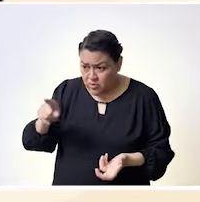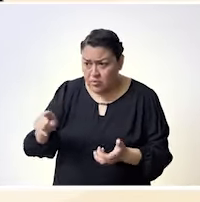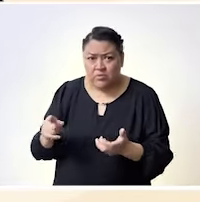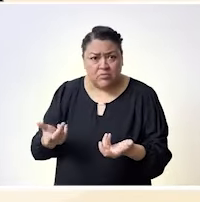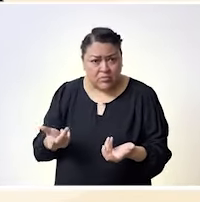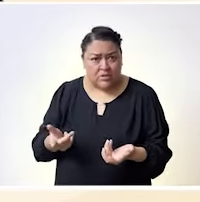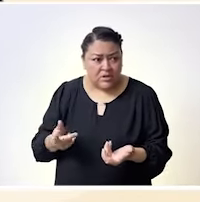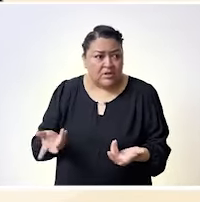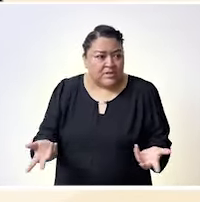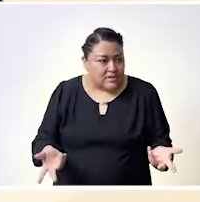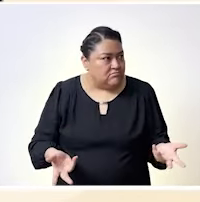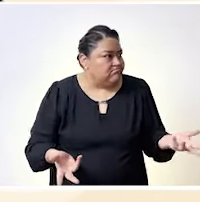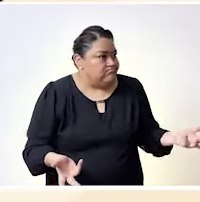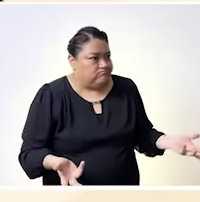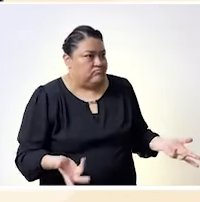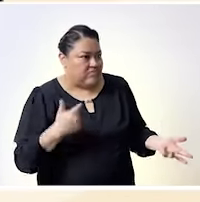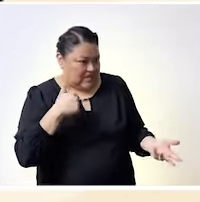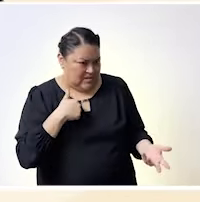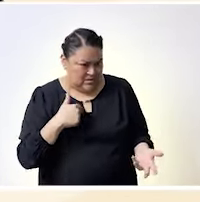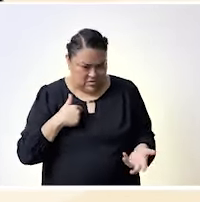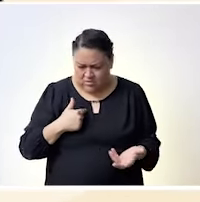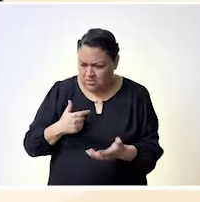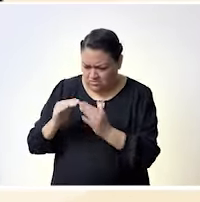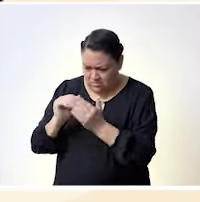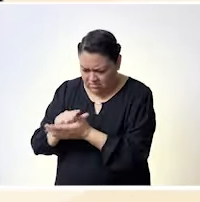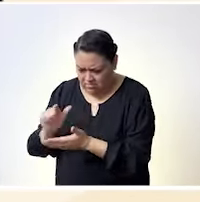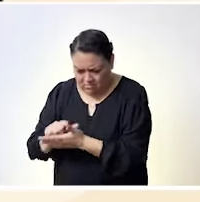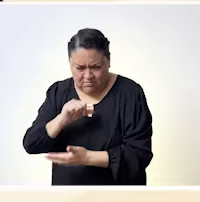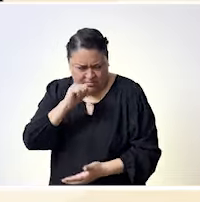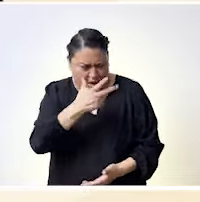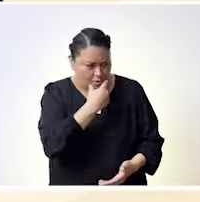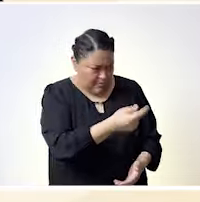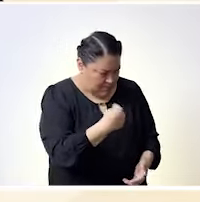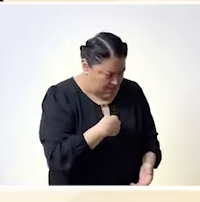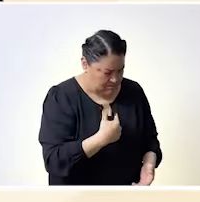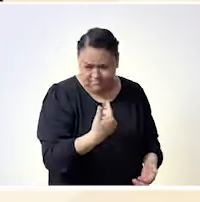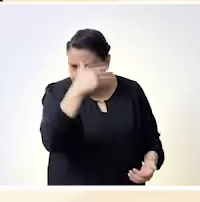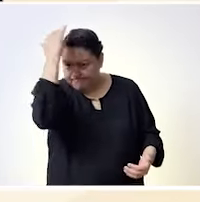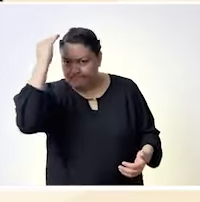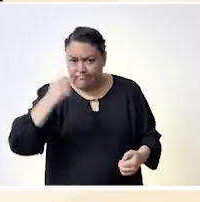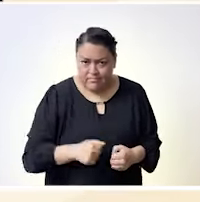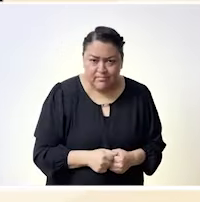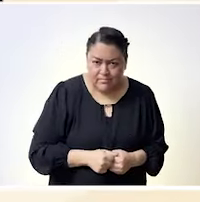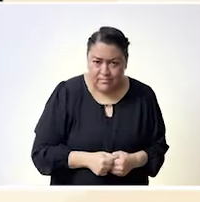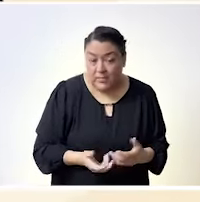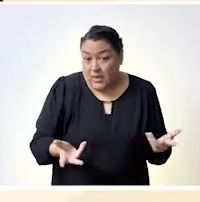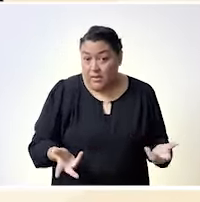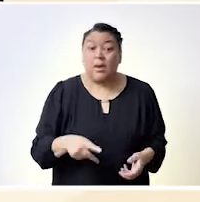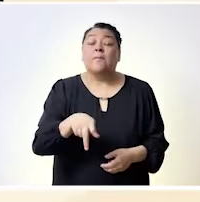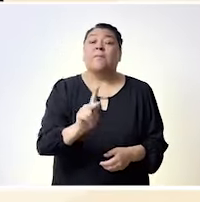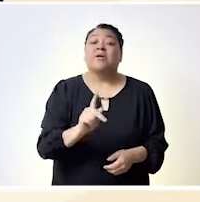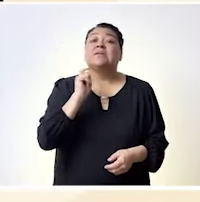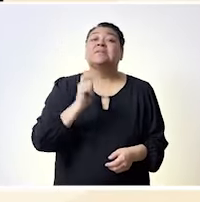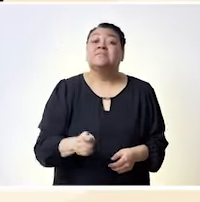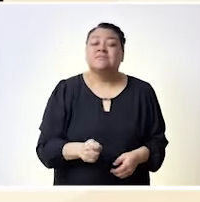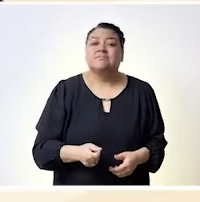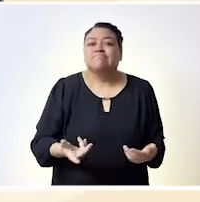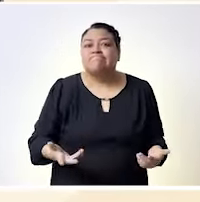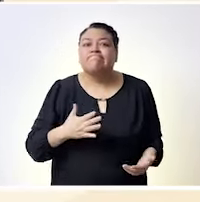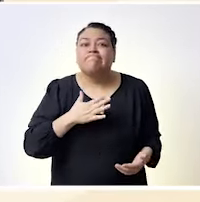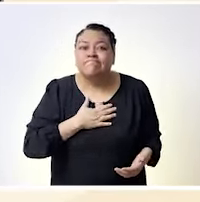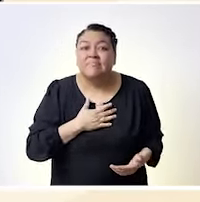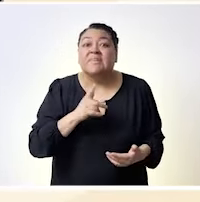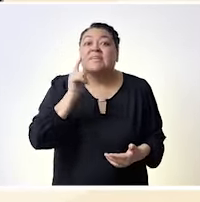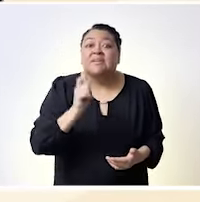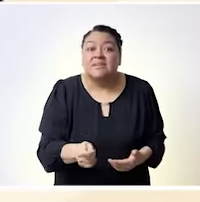entramado ¿no? si de la diversidad de por ser mujeres de si la condición social si los rasgos indígenas los